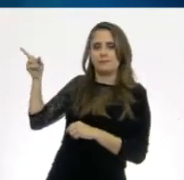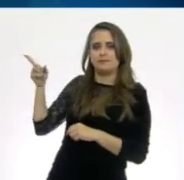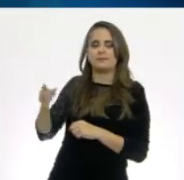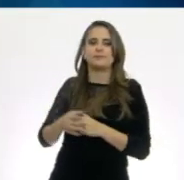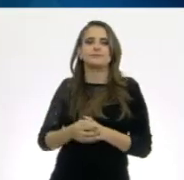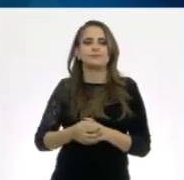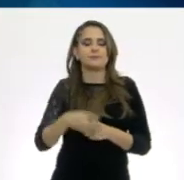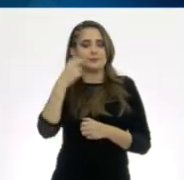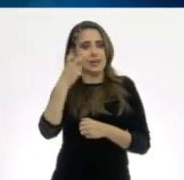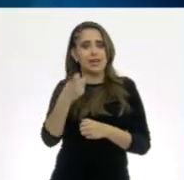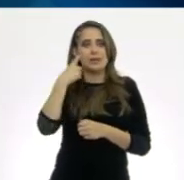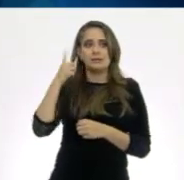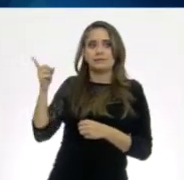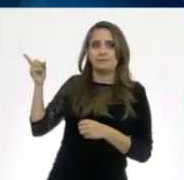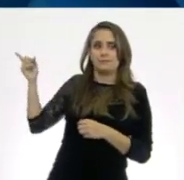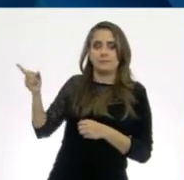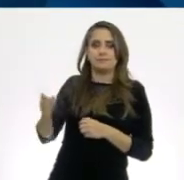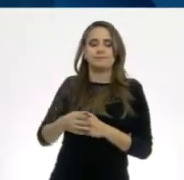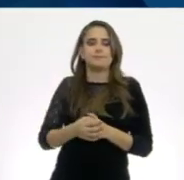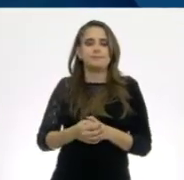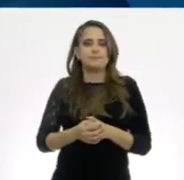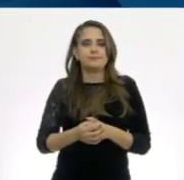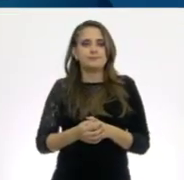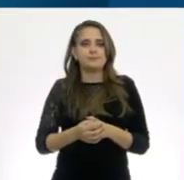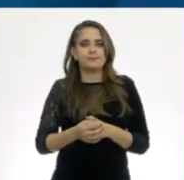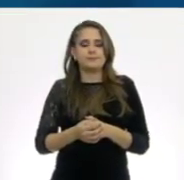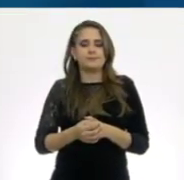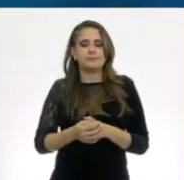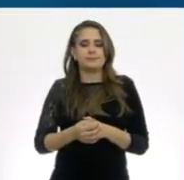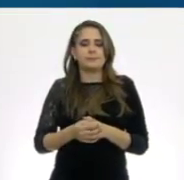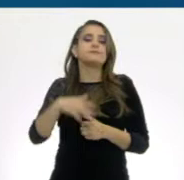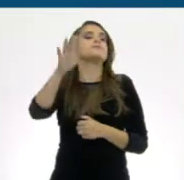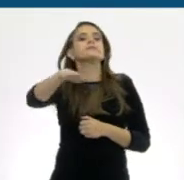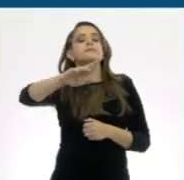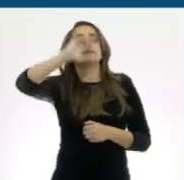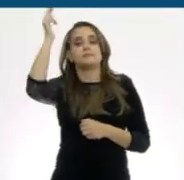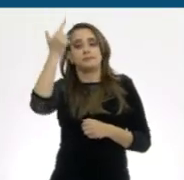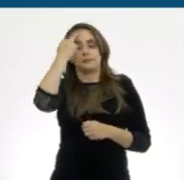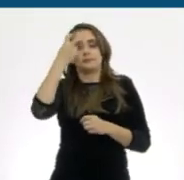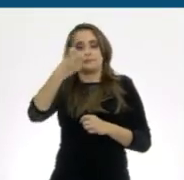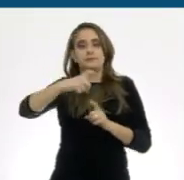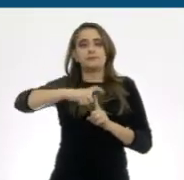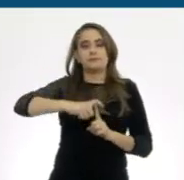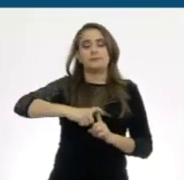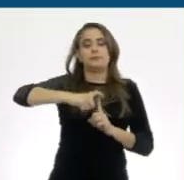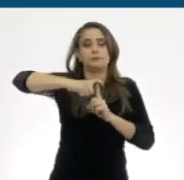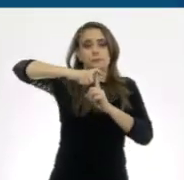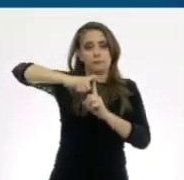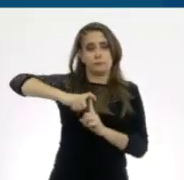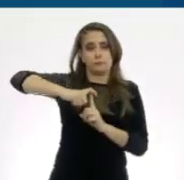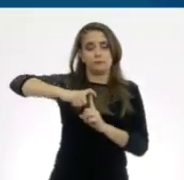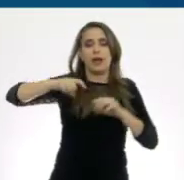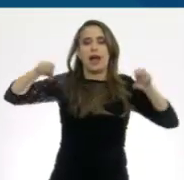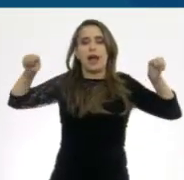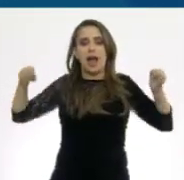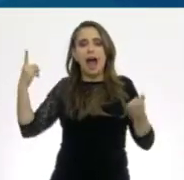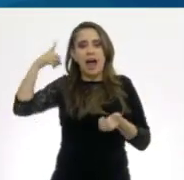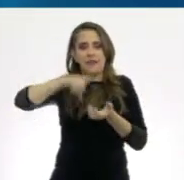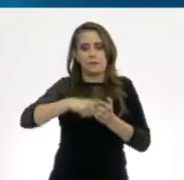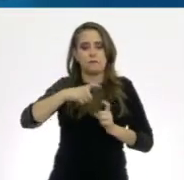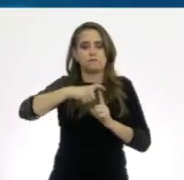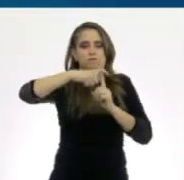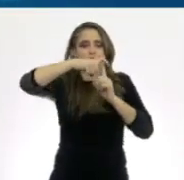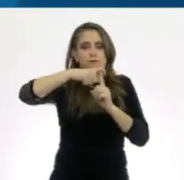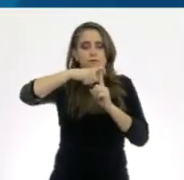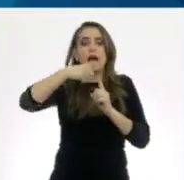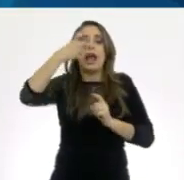aquí lo tenemos para poder identificarlo. Recuerda que el dispositivo intrauterino es un método de barrera y